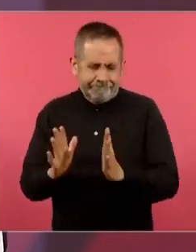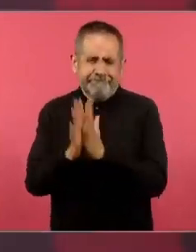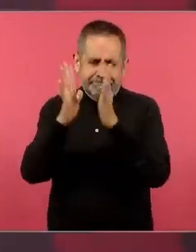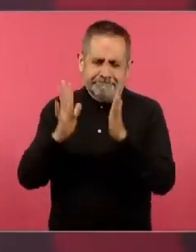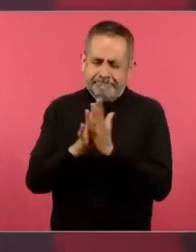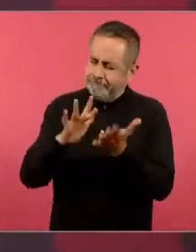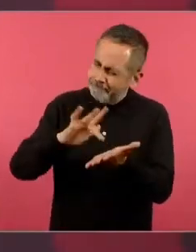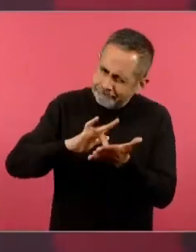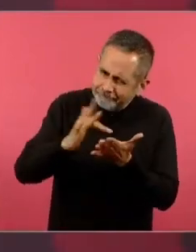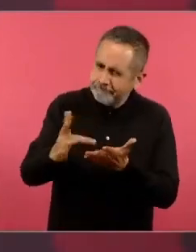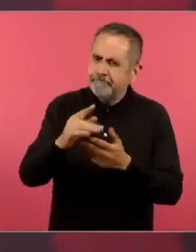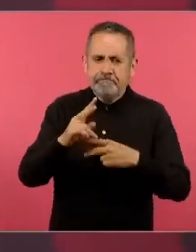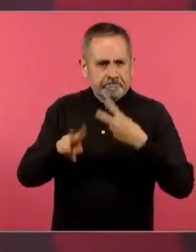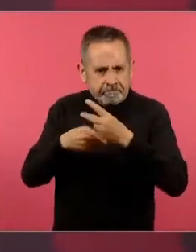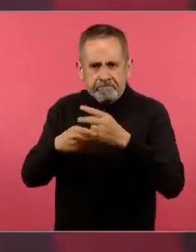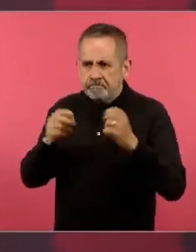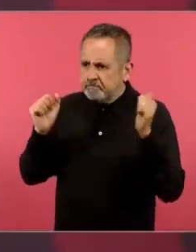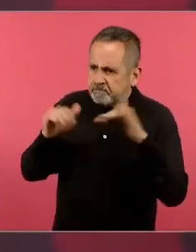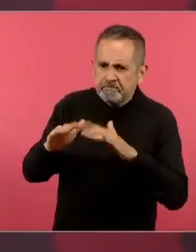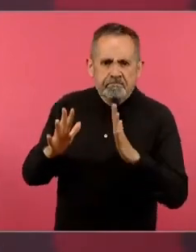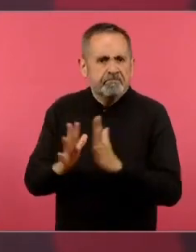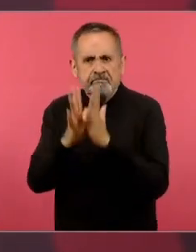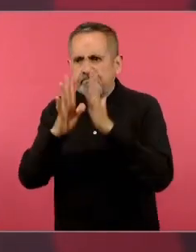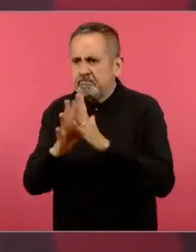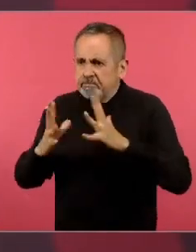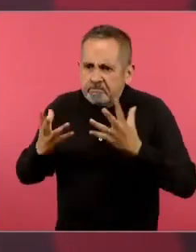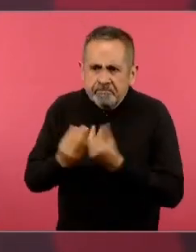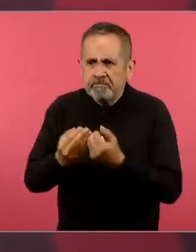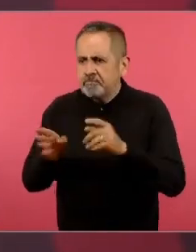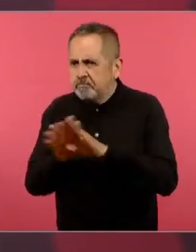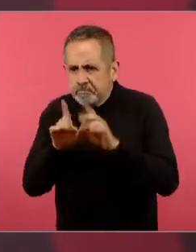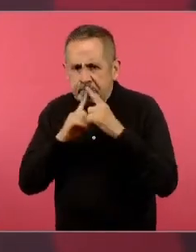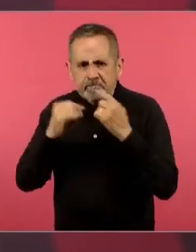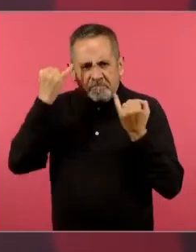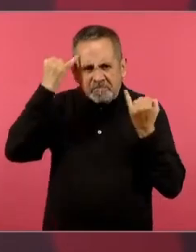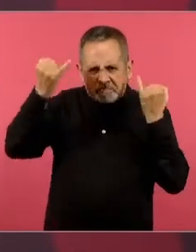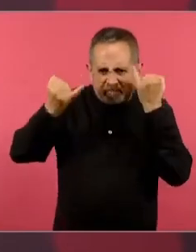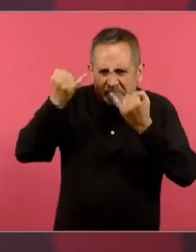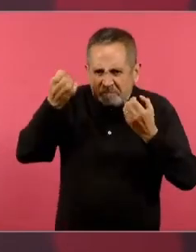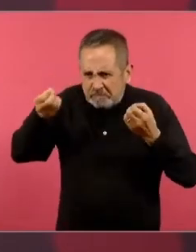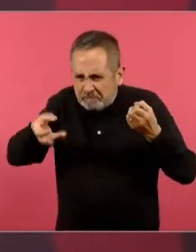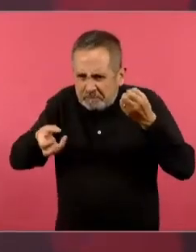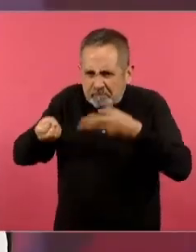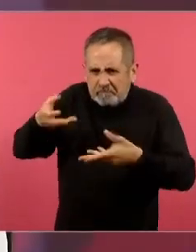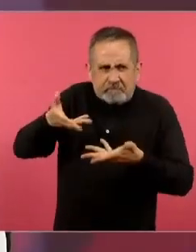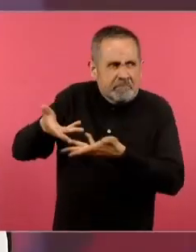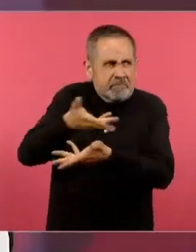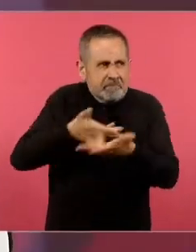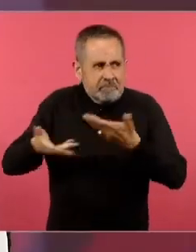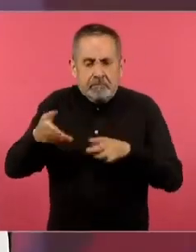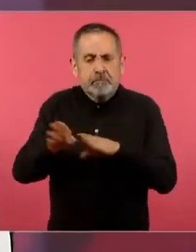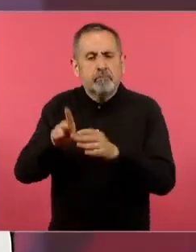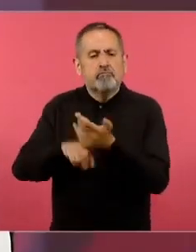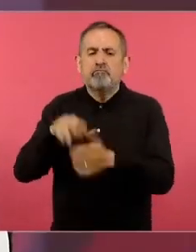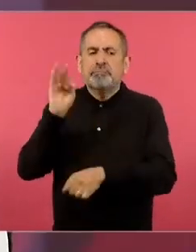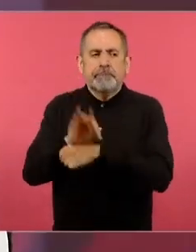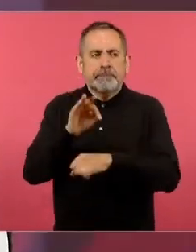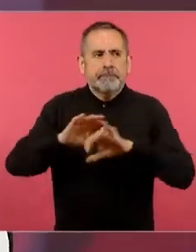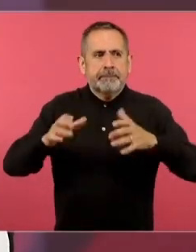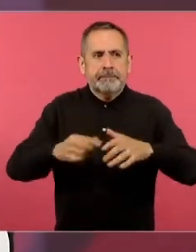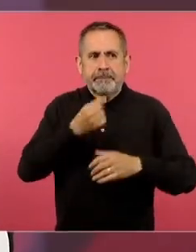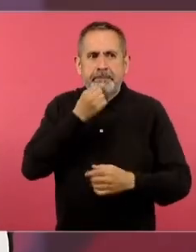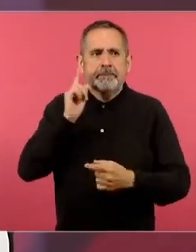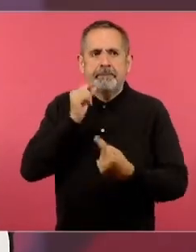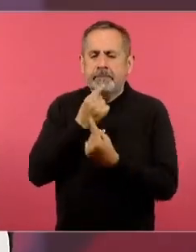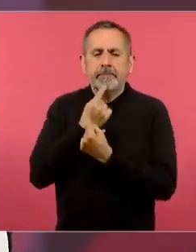participación, las lluvias de ideas, las propuestas, siempre pensando en el bienestar de niñas y